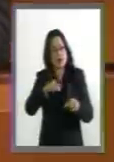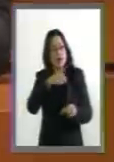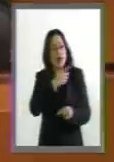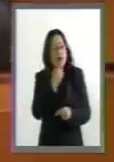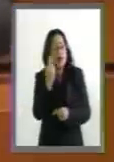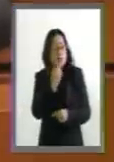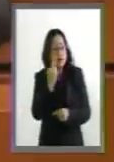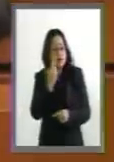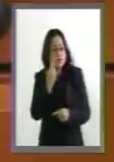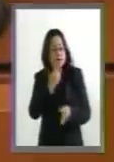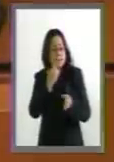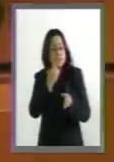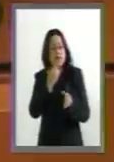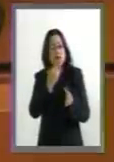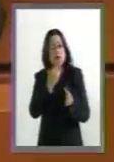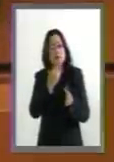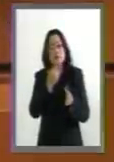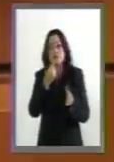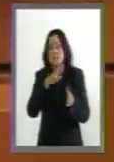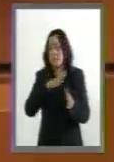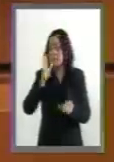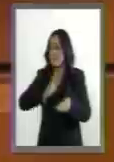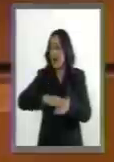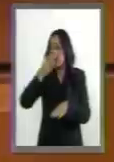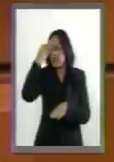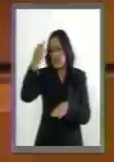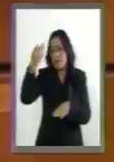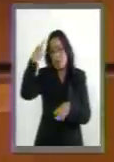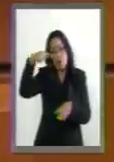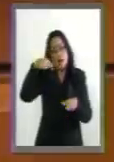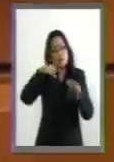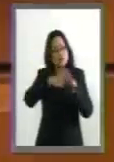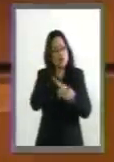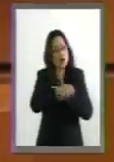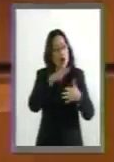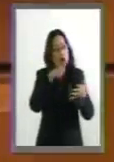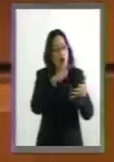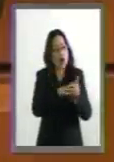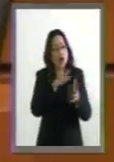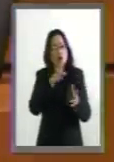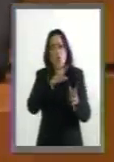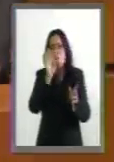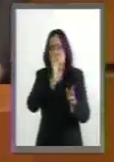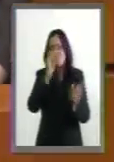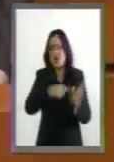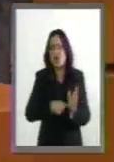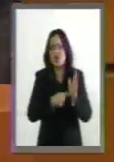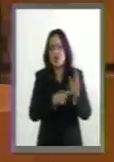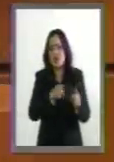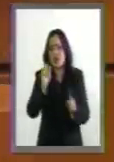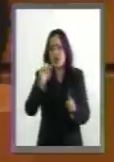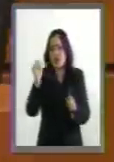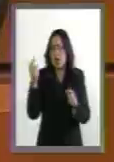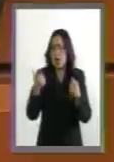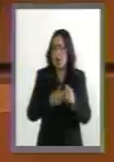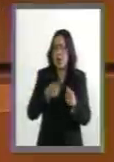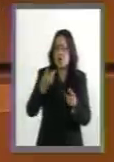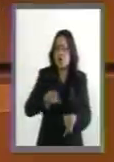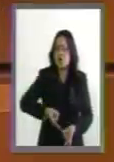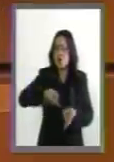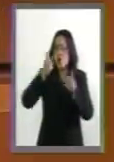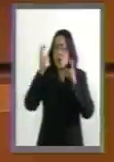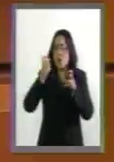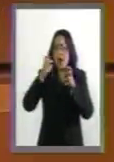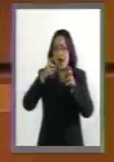penas en materia de ductos porque se estaban robando la gasolina